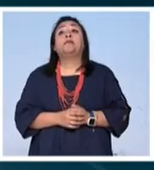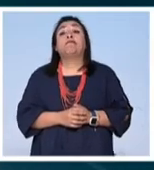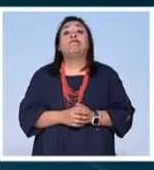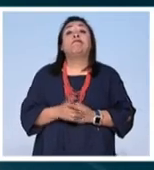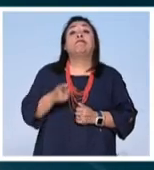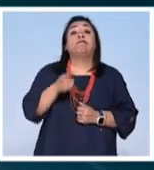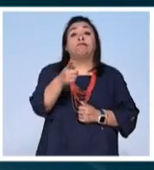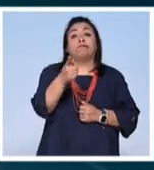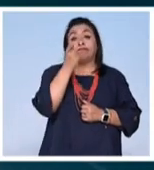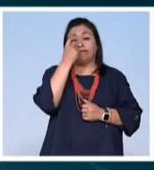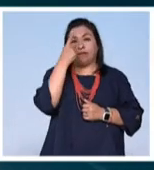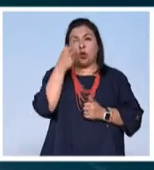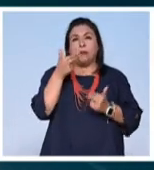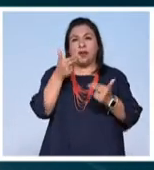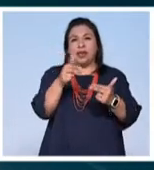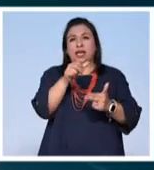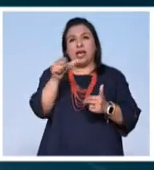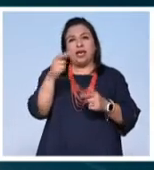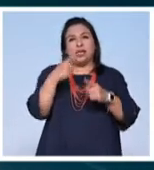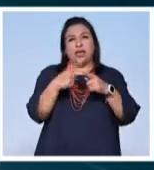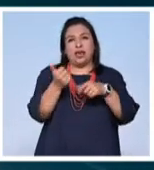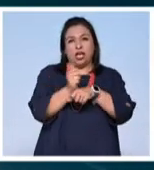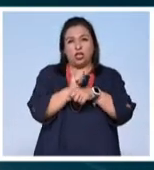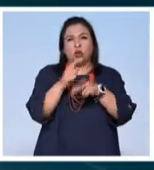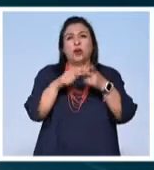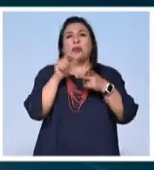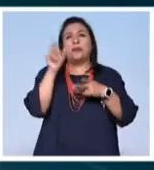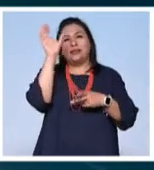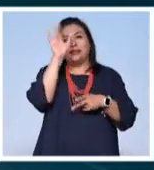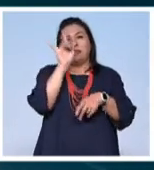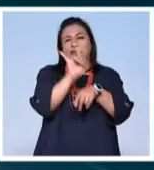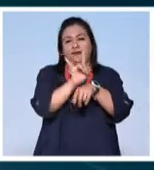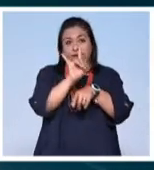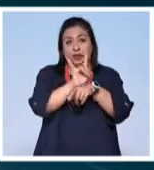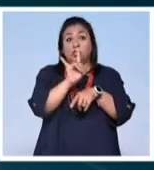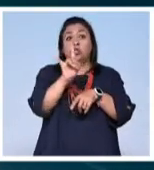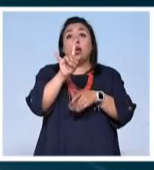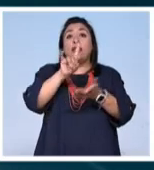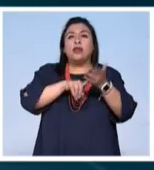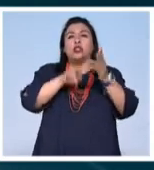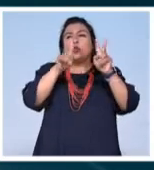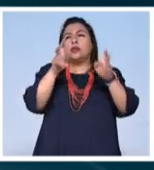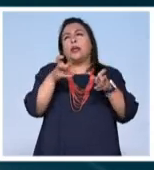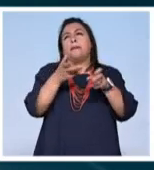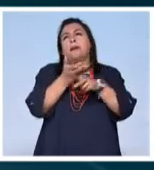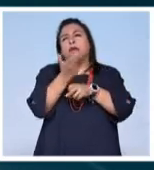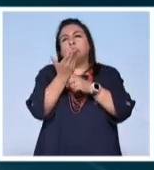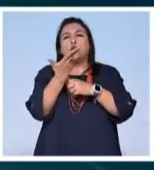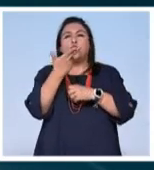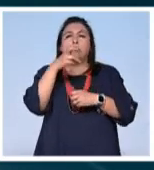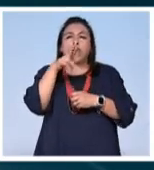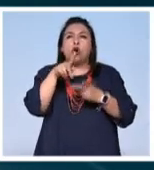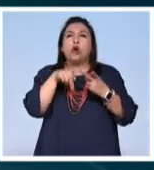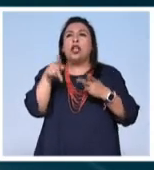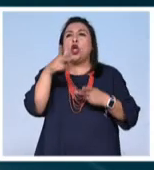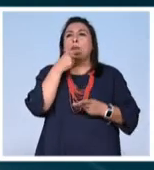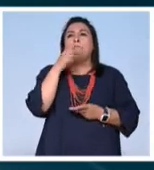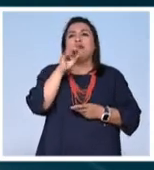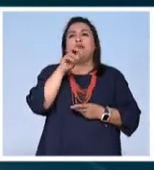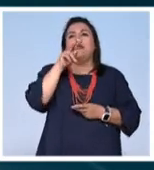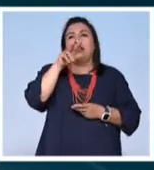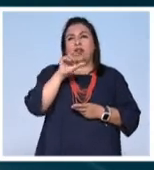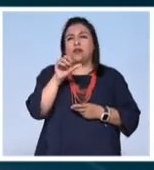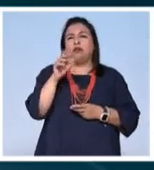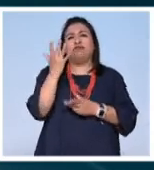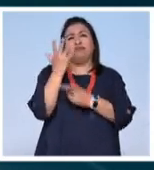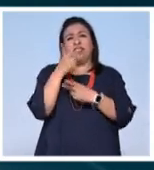definido por su autor como un homenaje a los actores y una pieza de ciencia ficción que aborda el tema con humor y sarcasmo Flavio González Mello